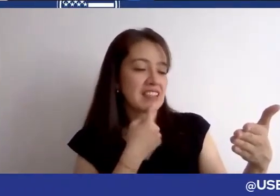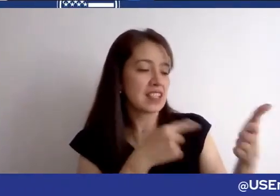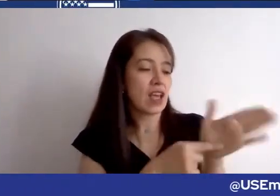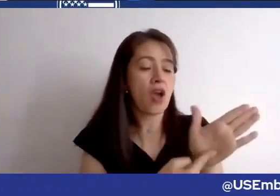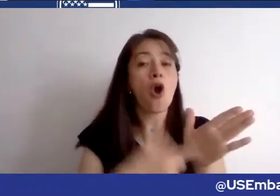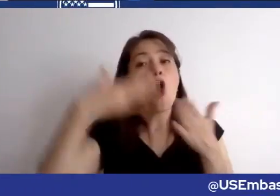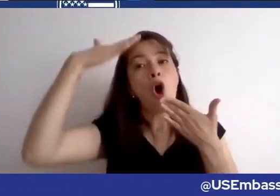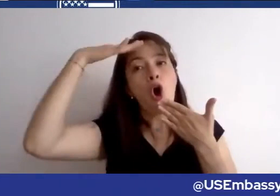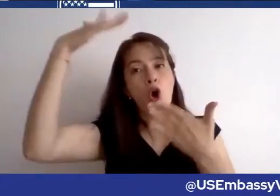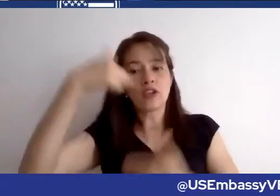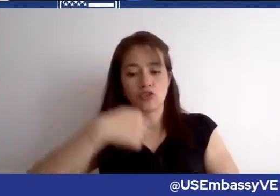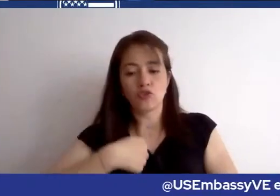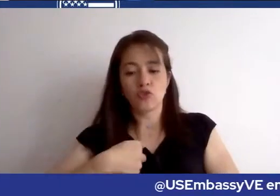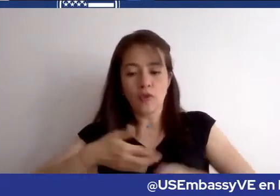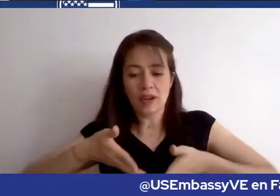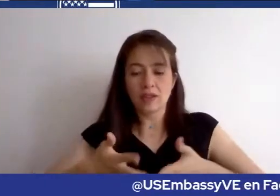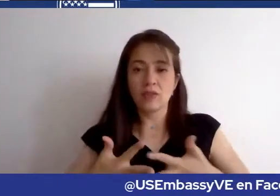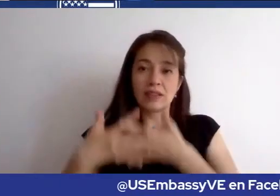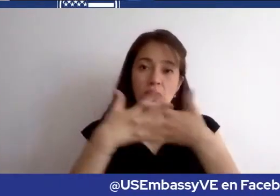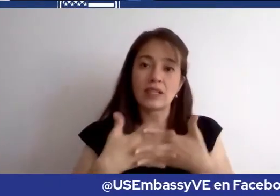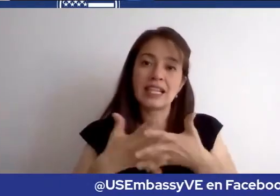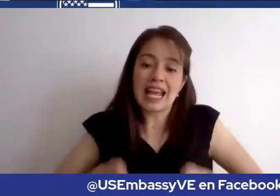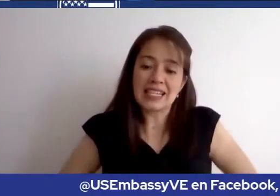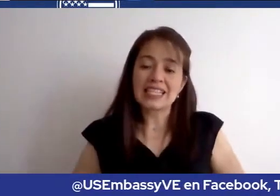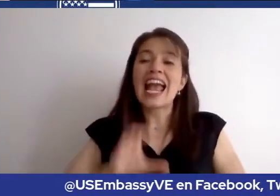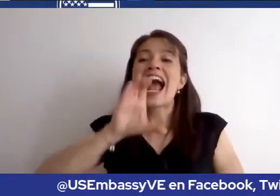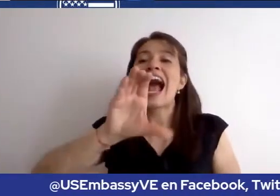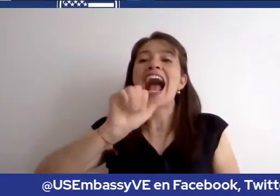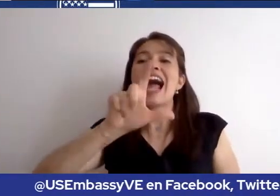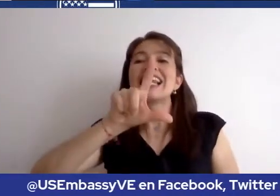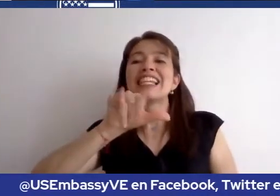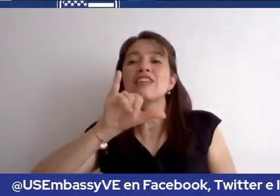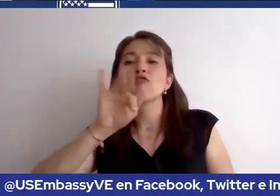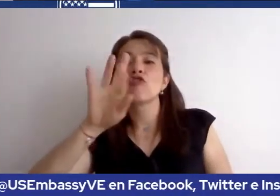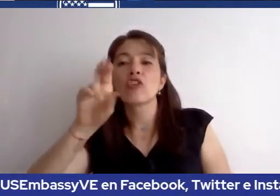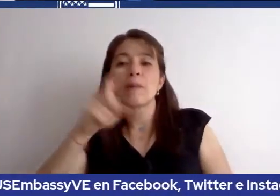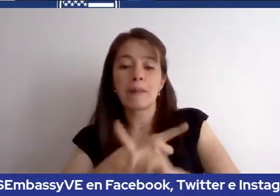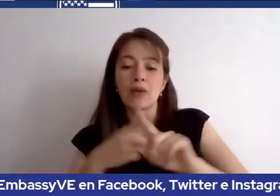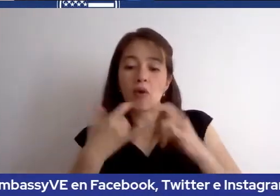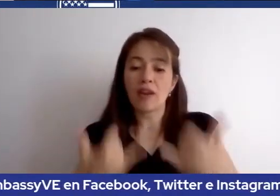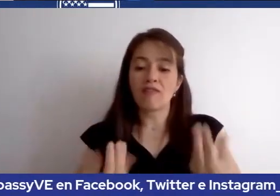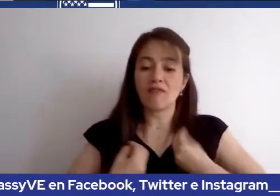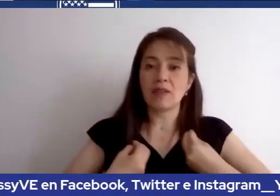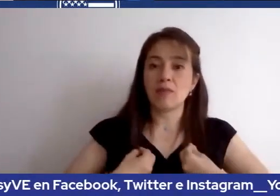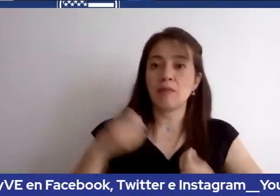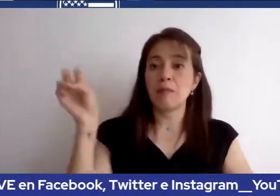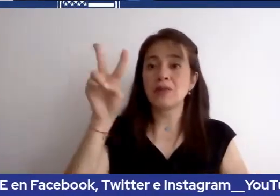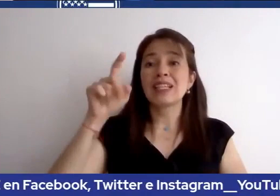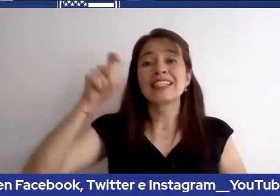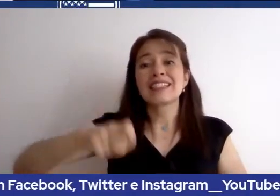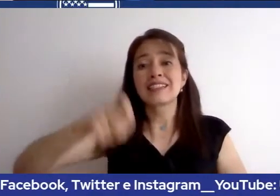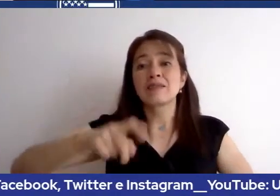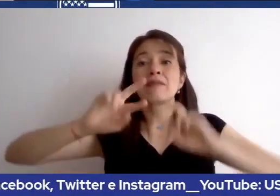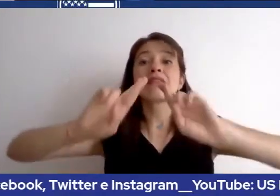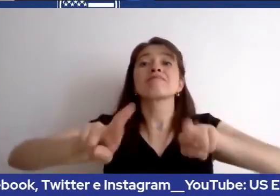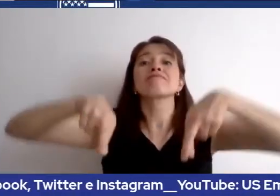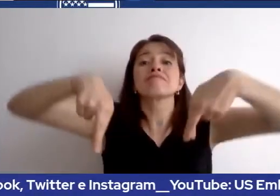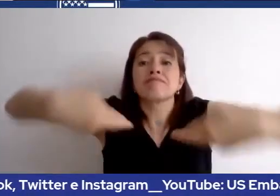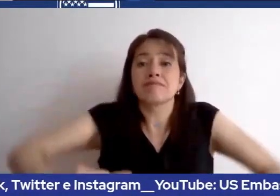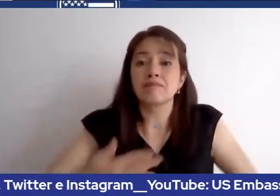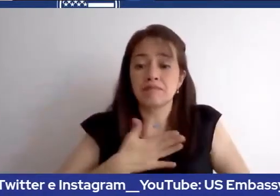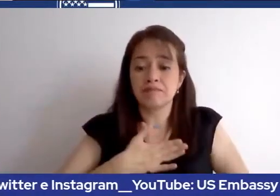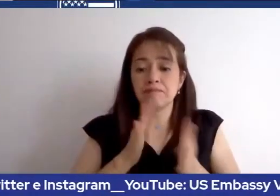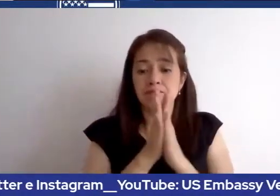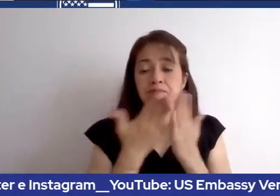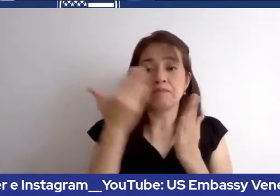estadounidense, nací en California, pero actualmente vivo en Venezuela. Necesito renovar mi pasaporte y no